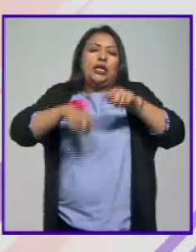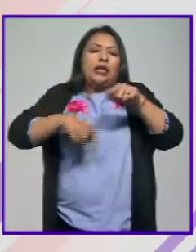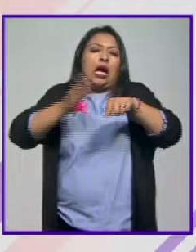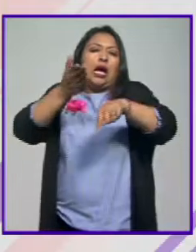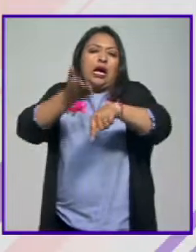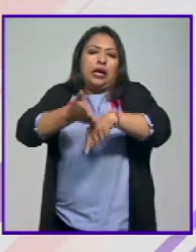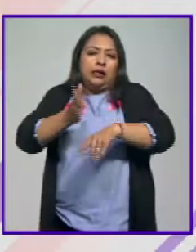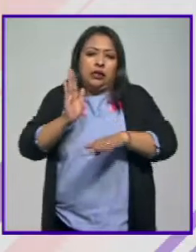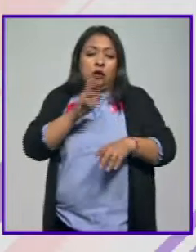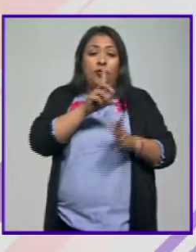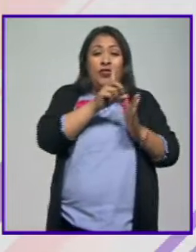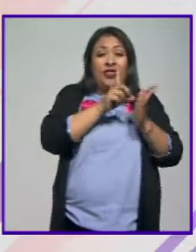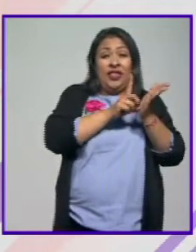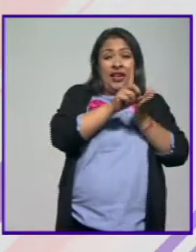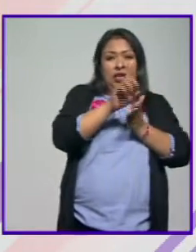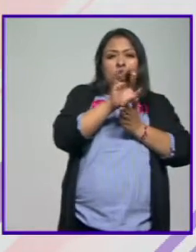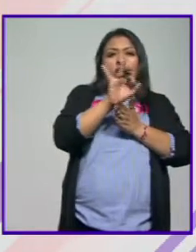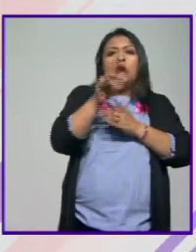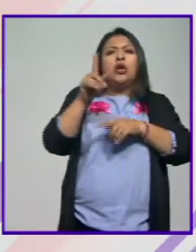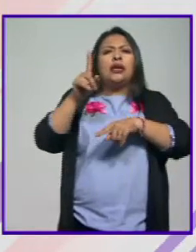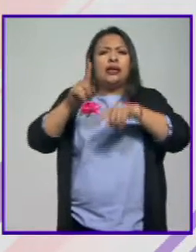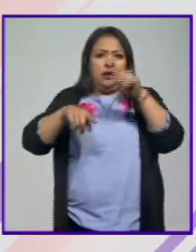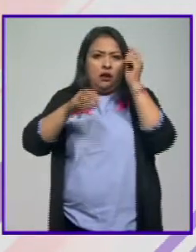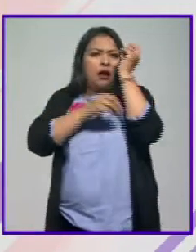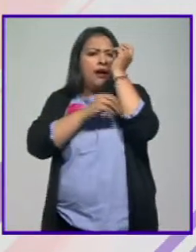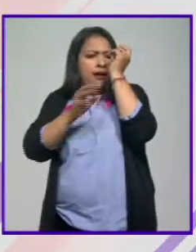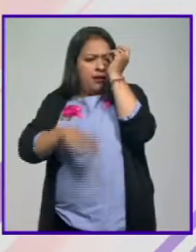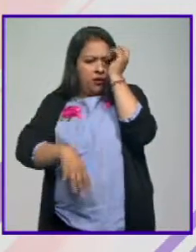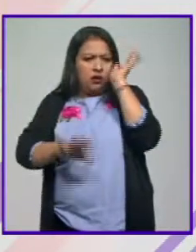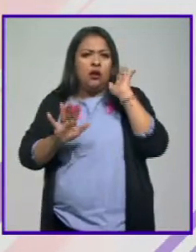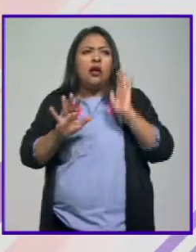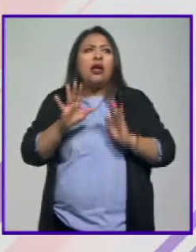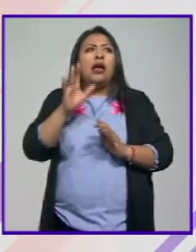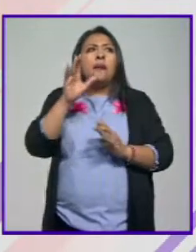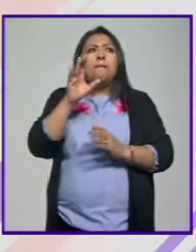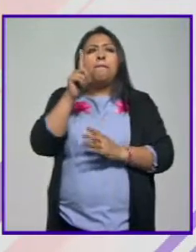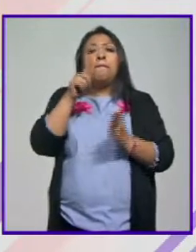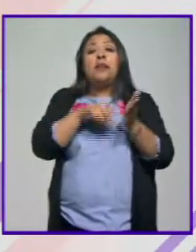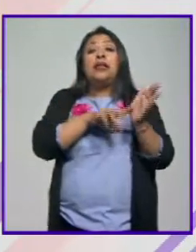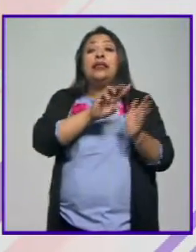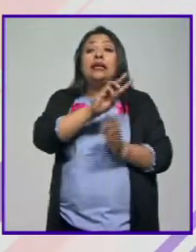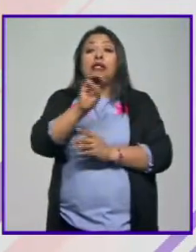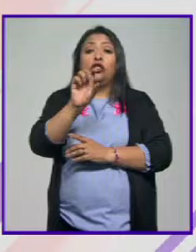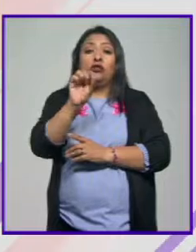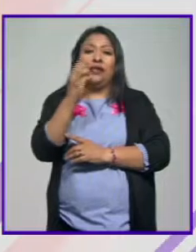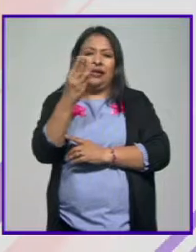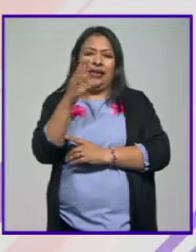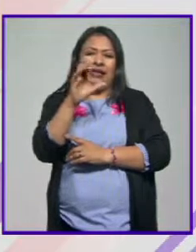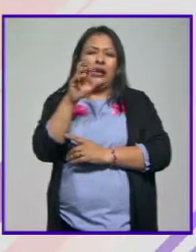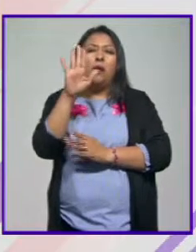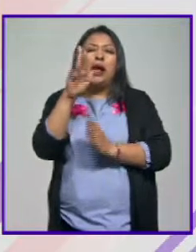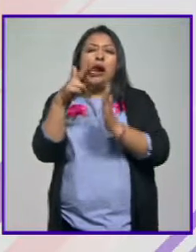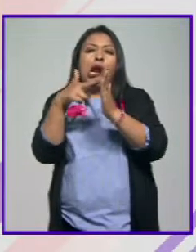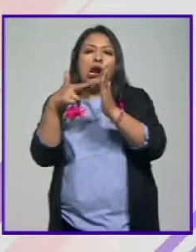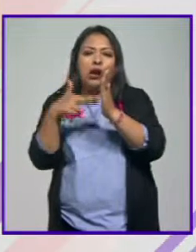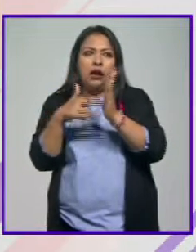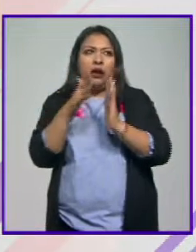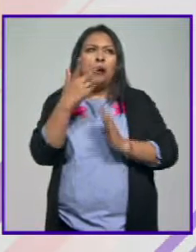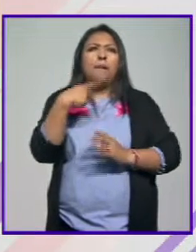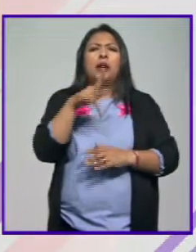O sea, en el derecho canónico está despenalizado ampliamente el aborto, canon 1323. Pero ¿por qué nunca